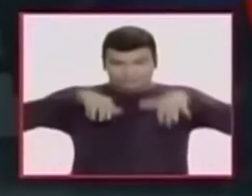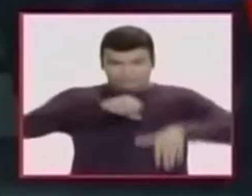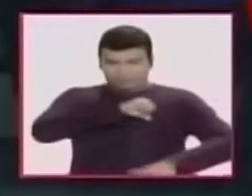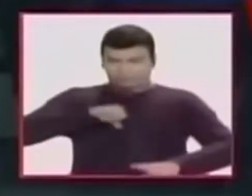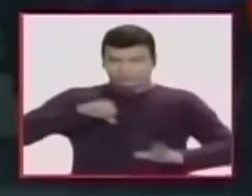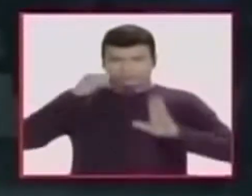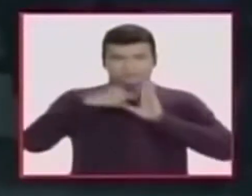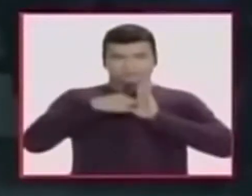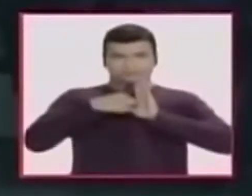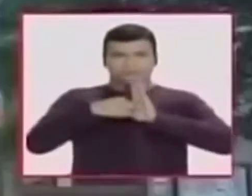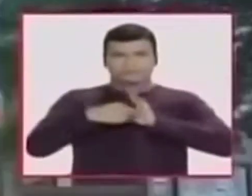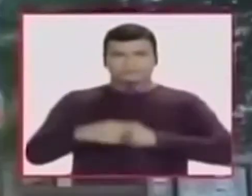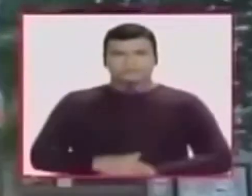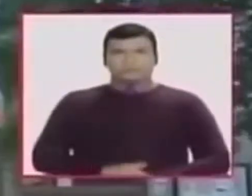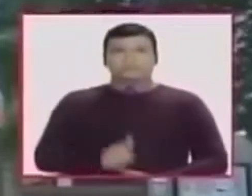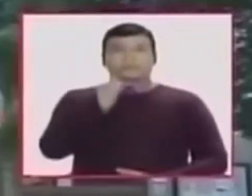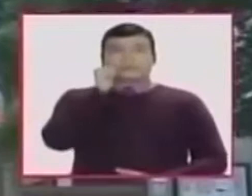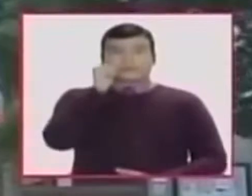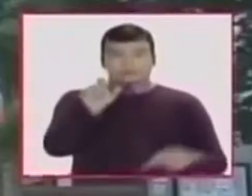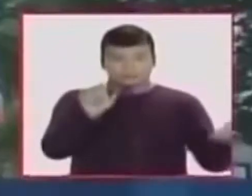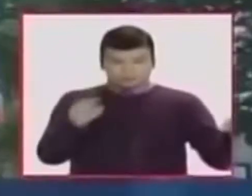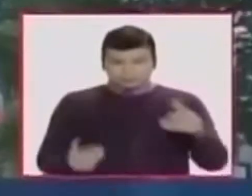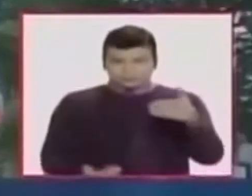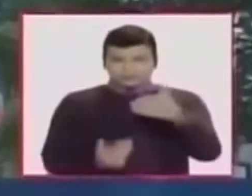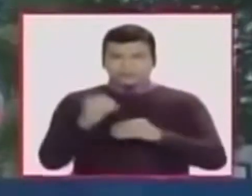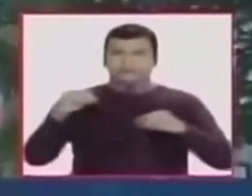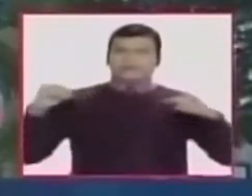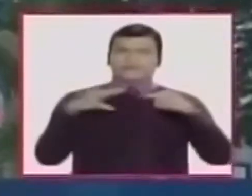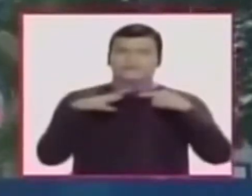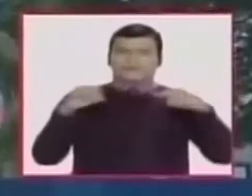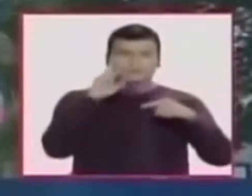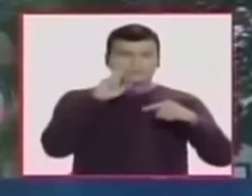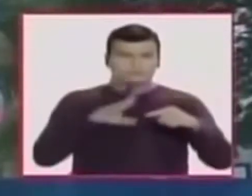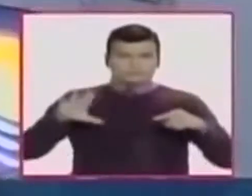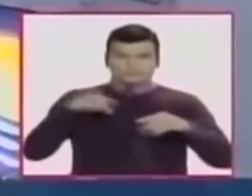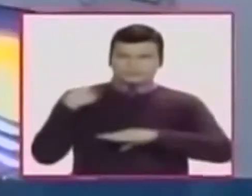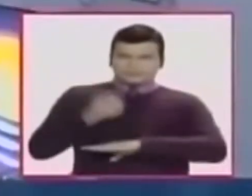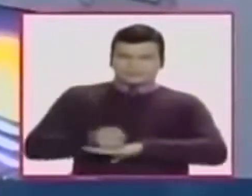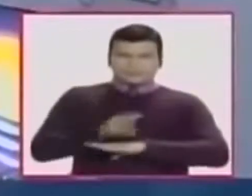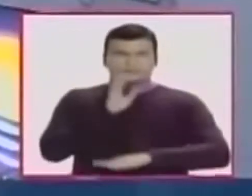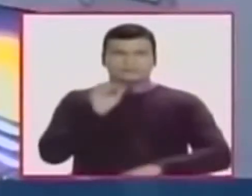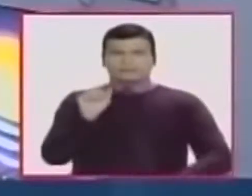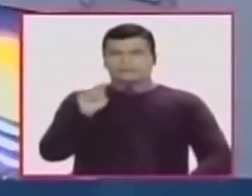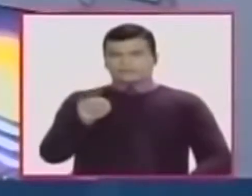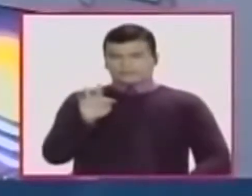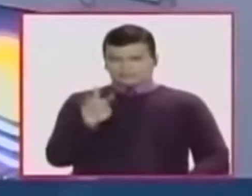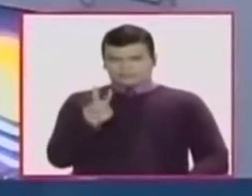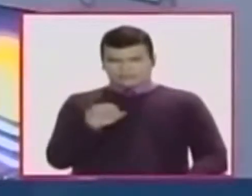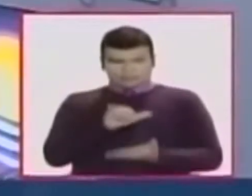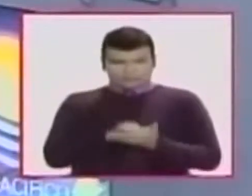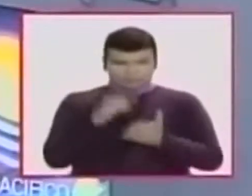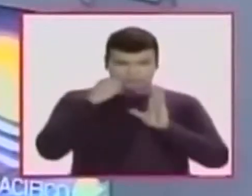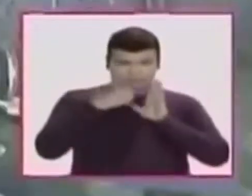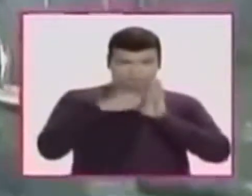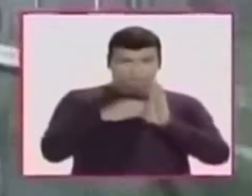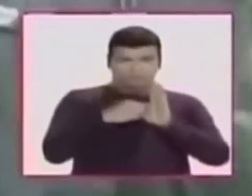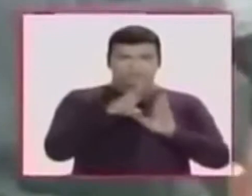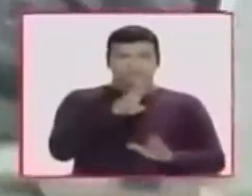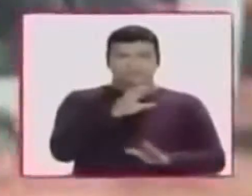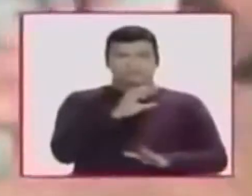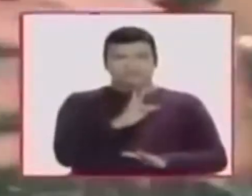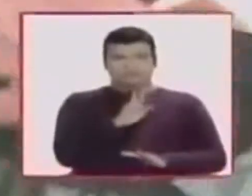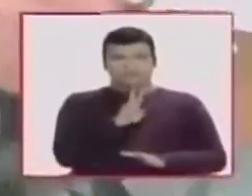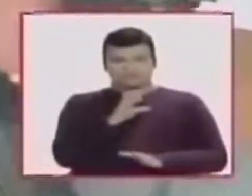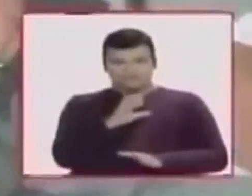el país. Mañana se cumplirá el foro nacional organizado por la Autoridad Nacional de Televisión y la RTBC de la mano del canal